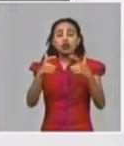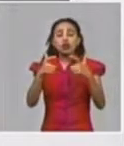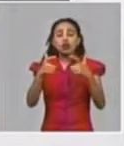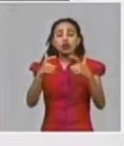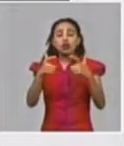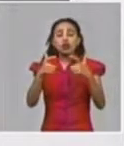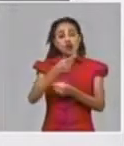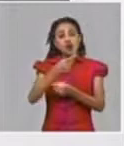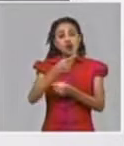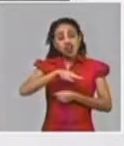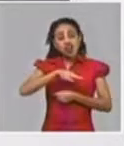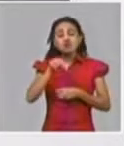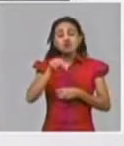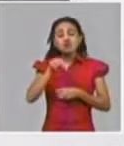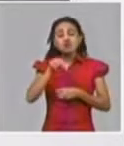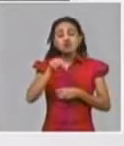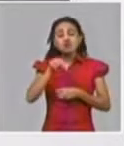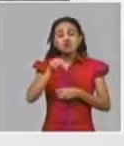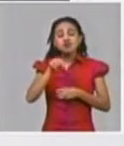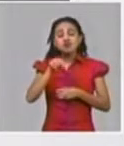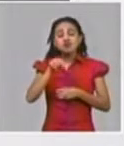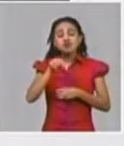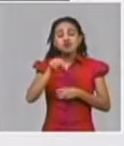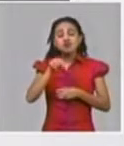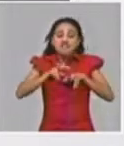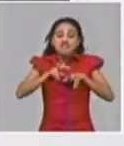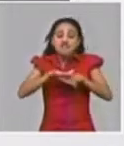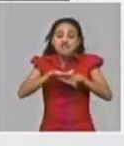tener una circulación viral en estos